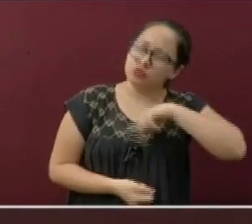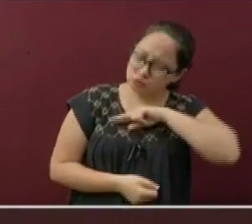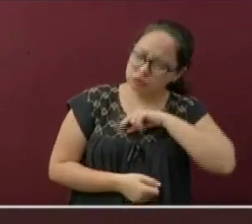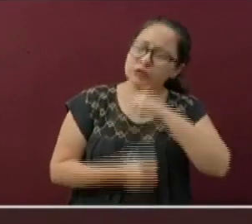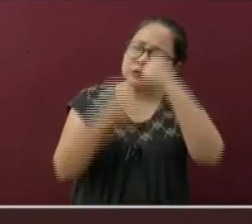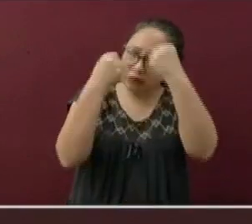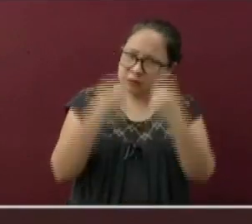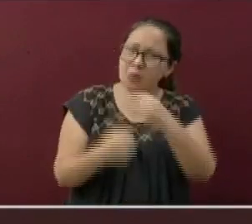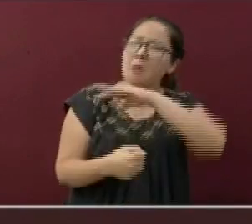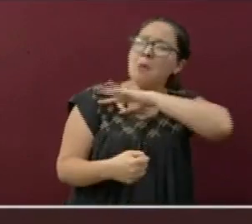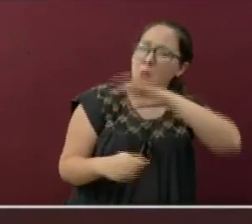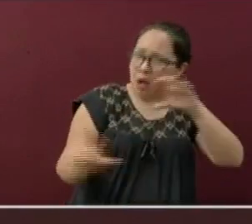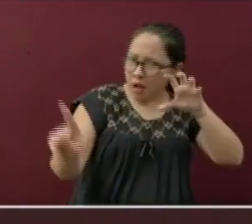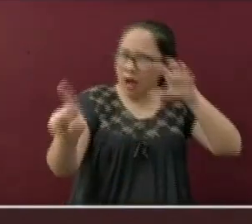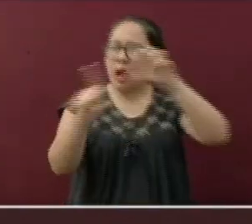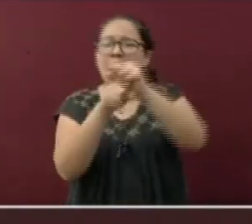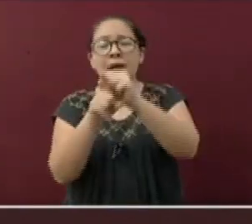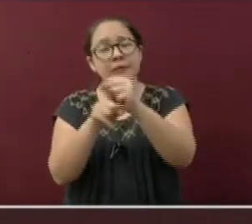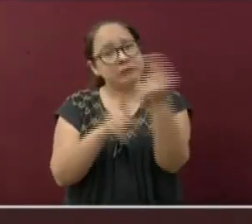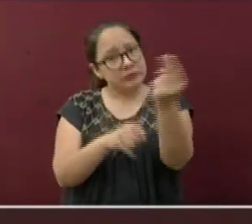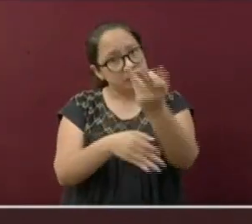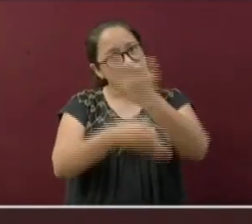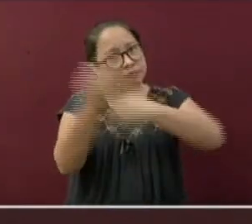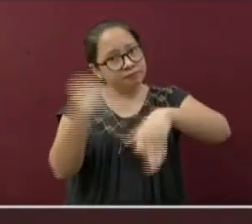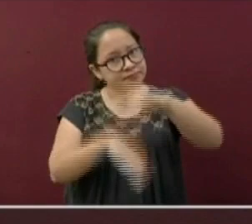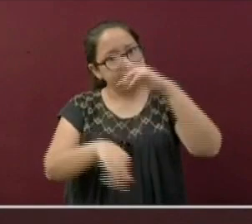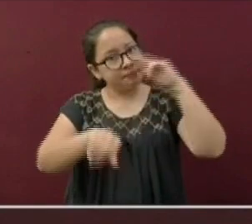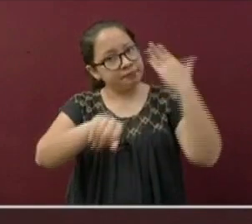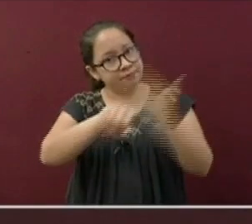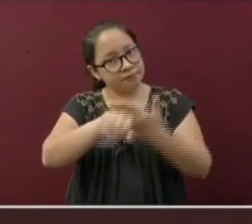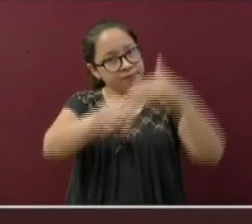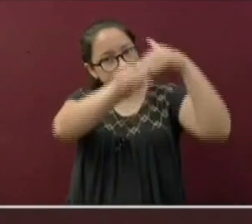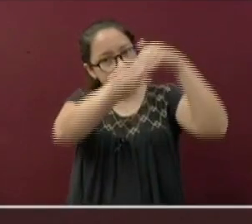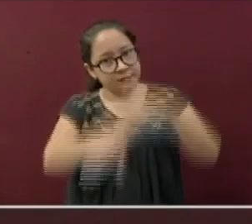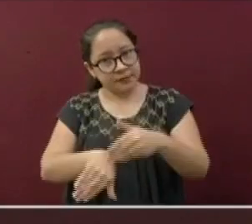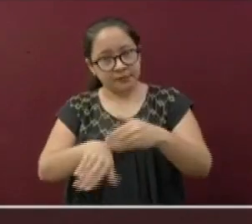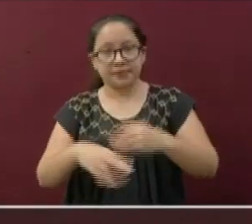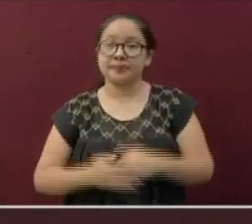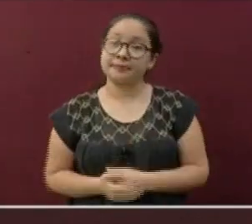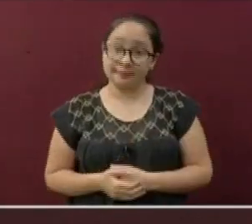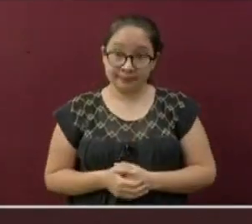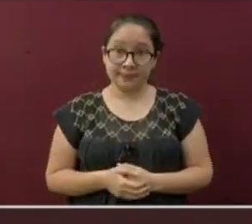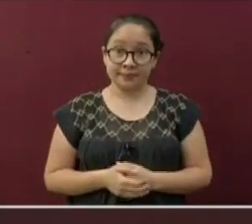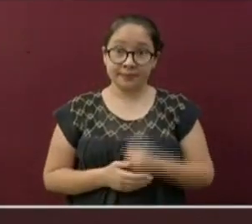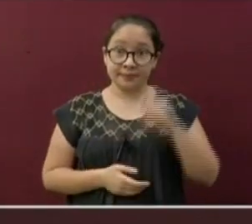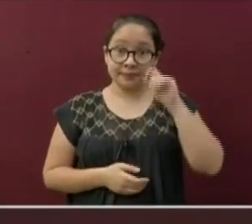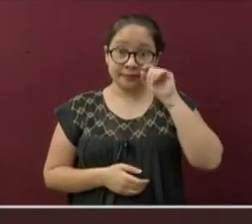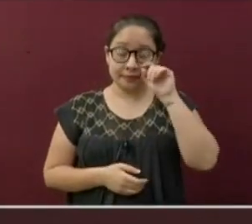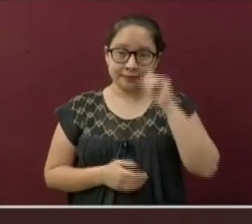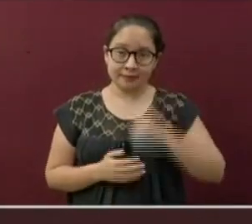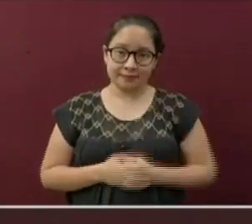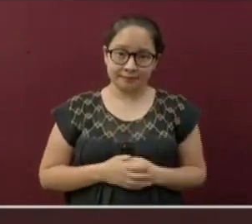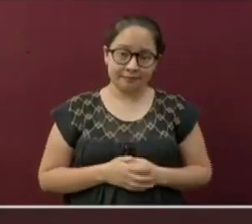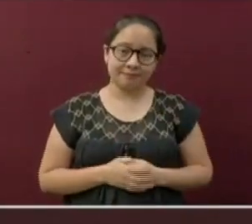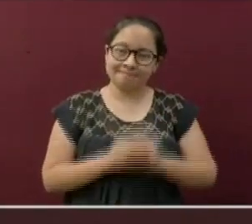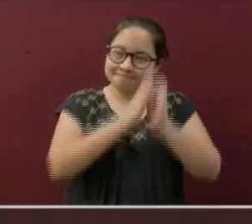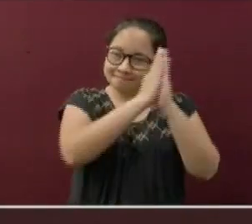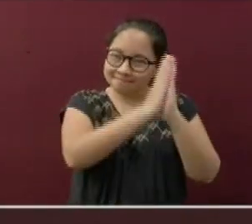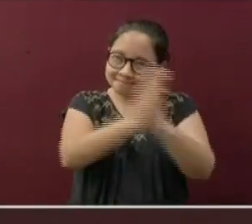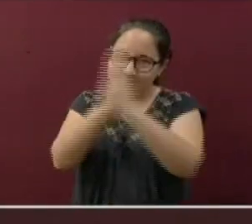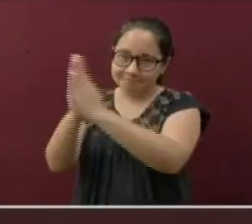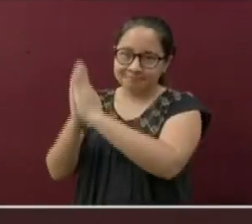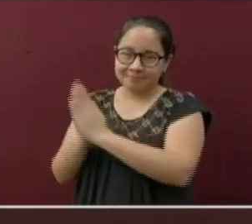lograrlo. Pero necesitamos de todos y de todas ustedes. Mostremos cómo